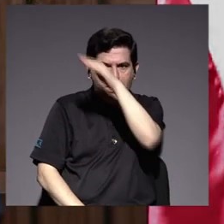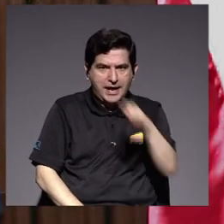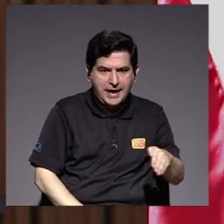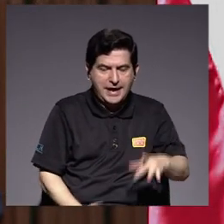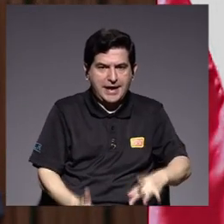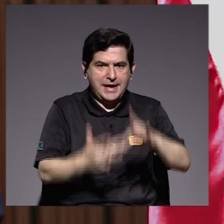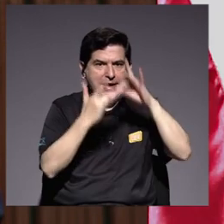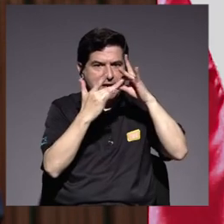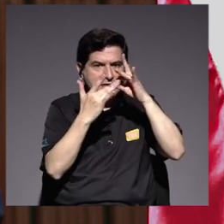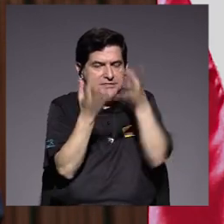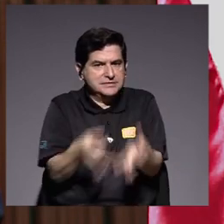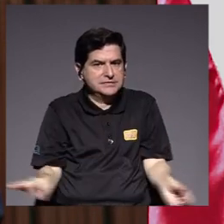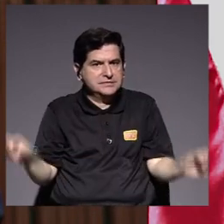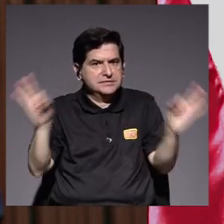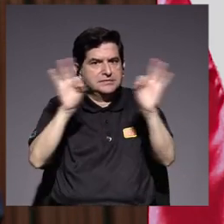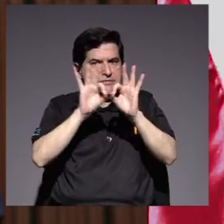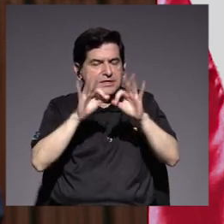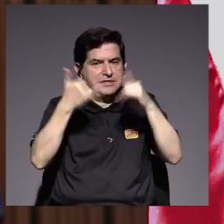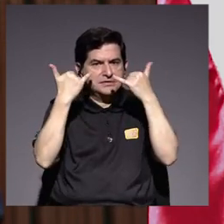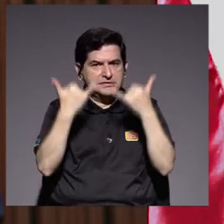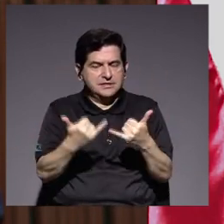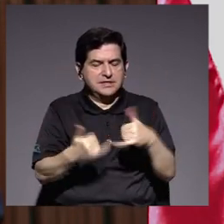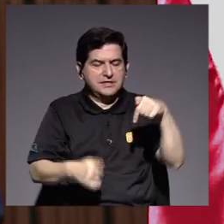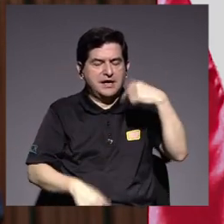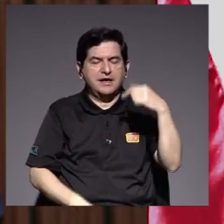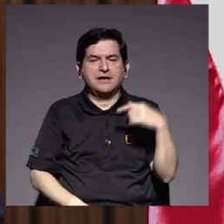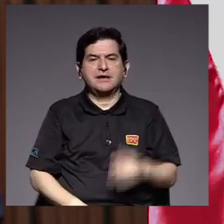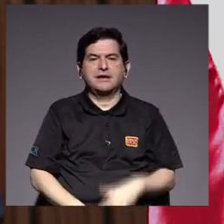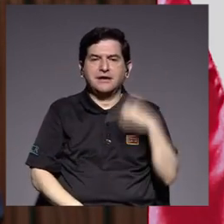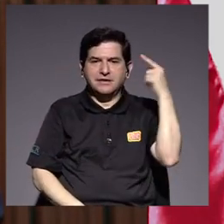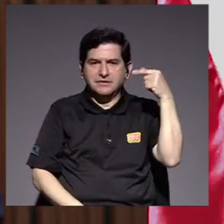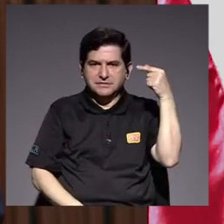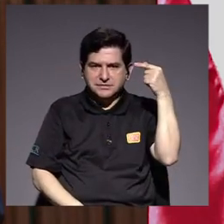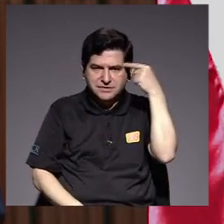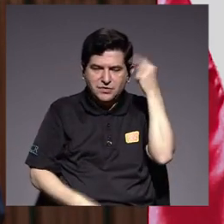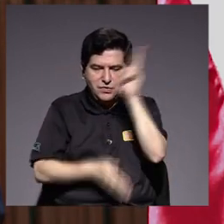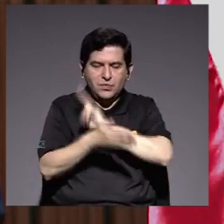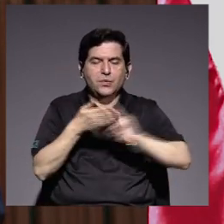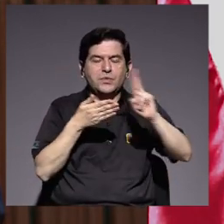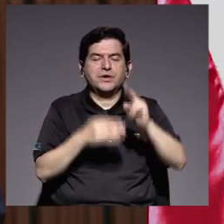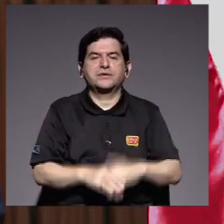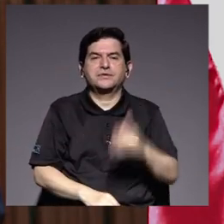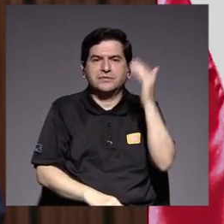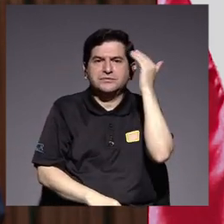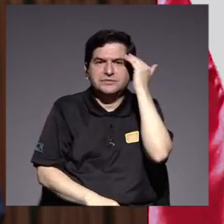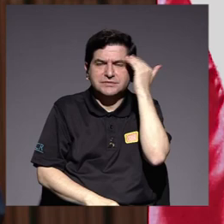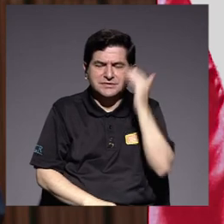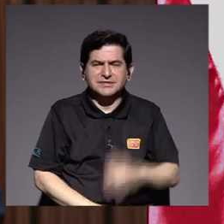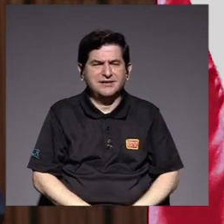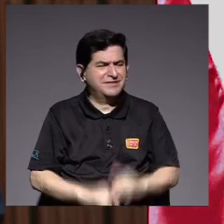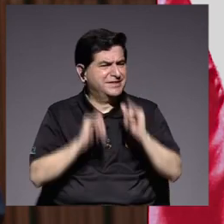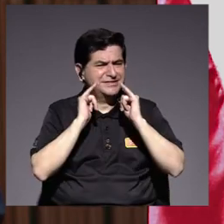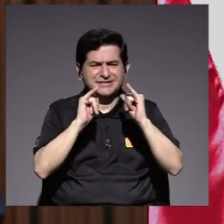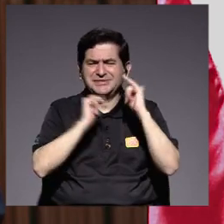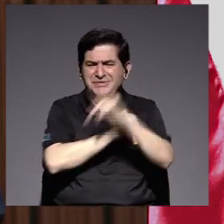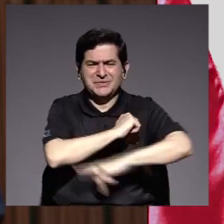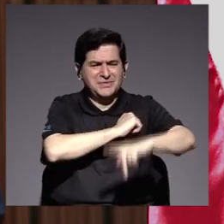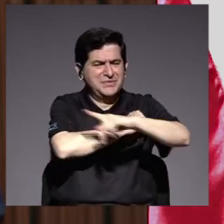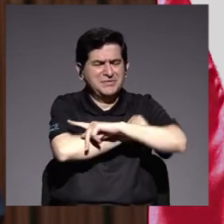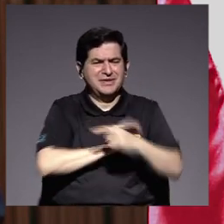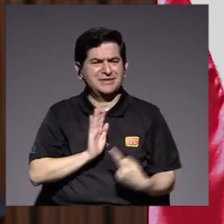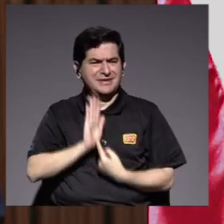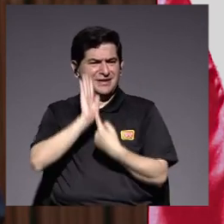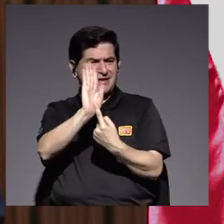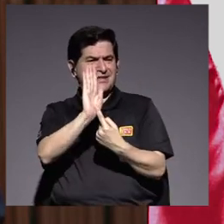particularmente relevante a lo largo de esta administración. Reconocer la profunda desigualdad de un país que se